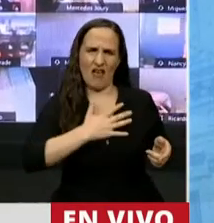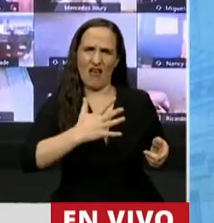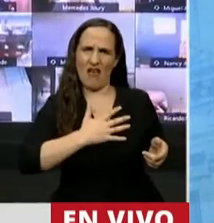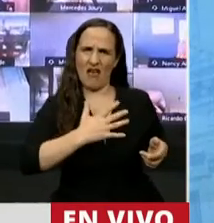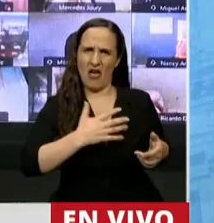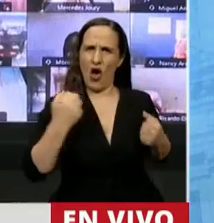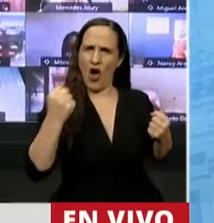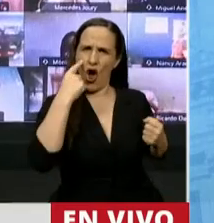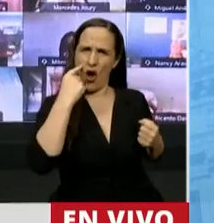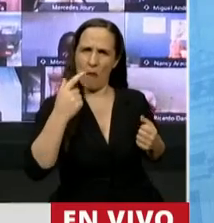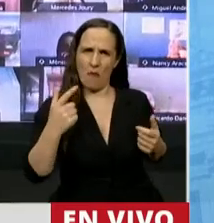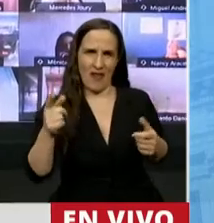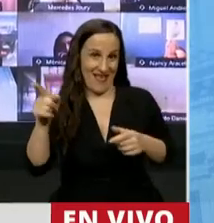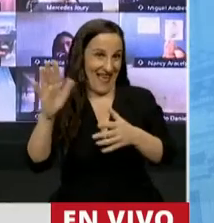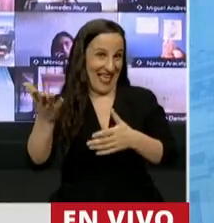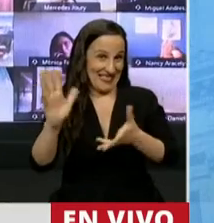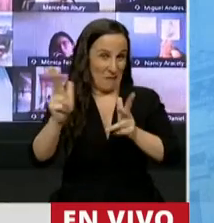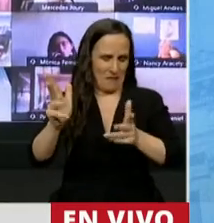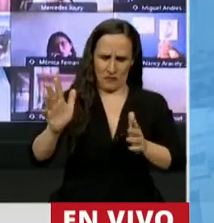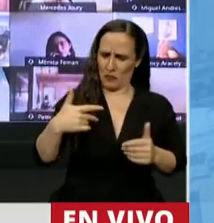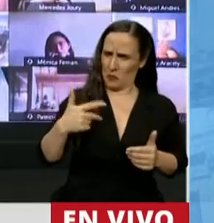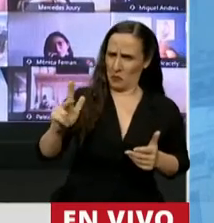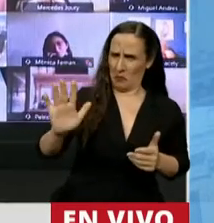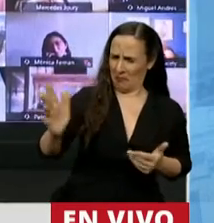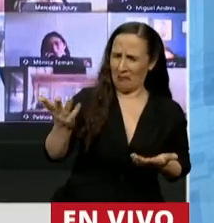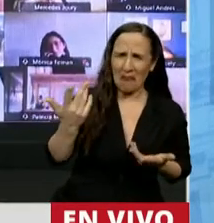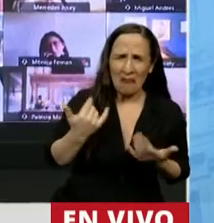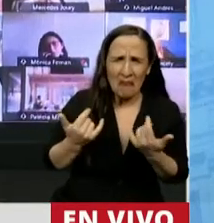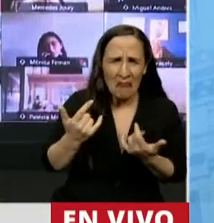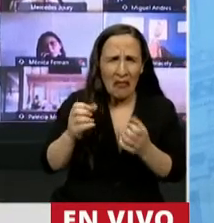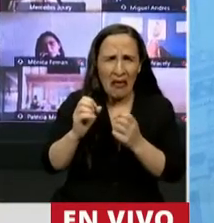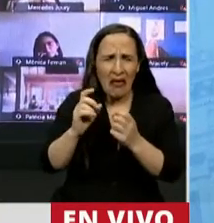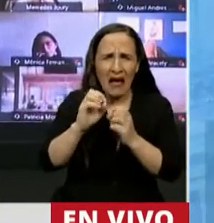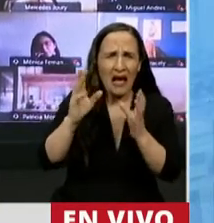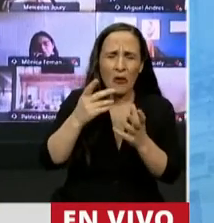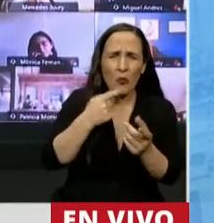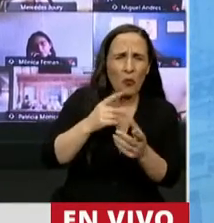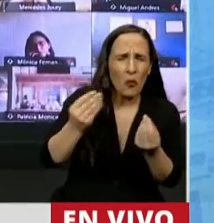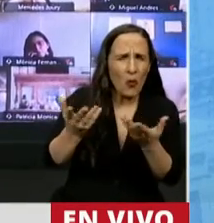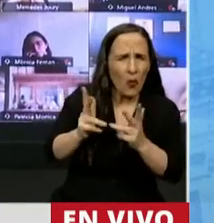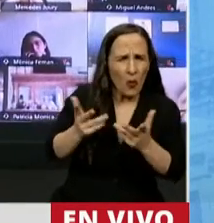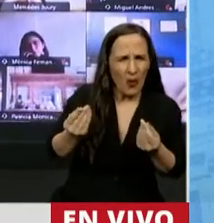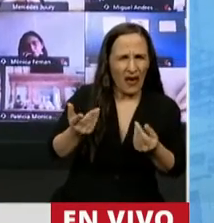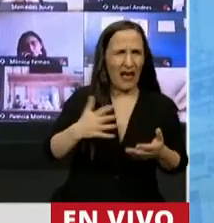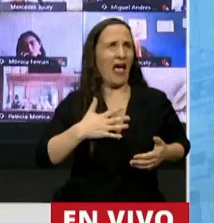condición de hombre, le pedí que me aclarara qué era lo que quería manifestar con eso. La verdad es que